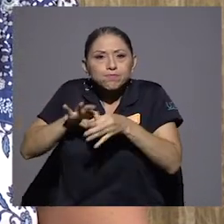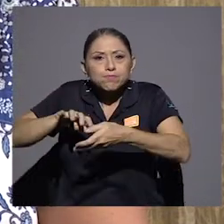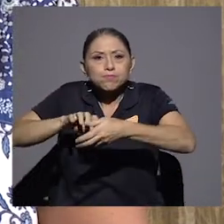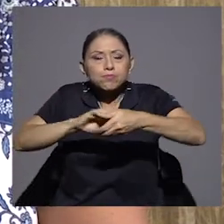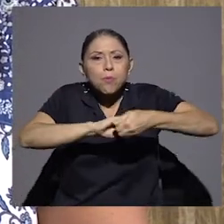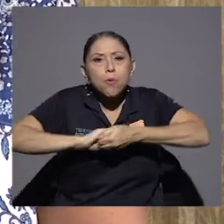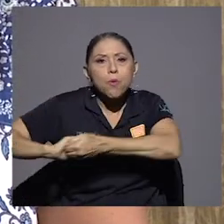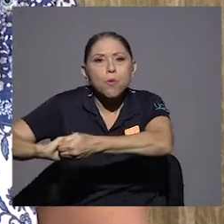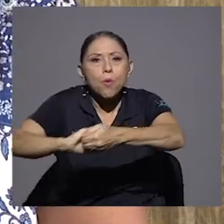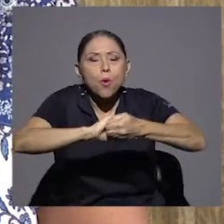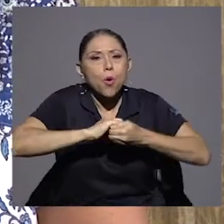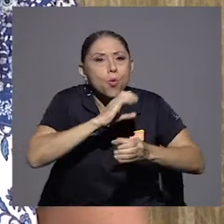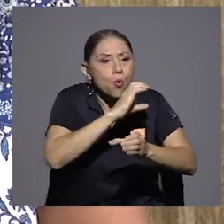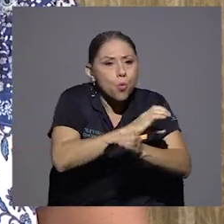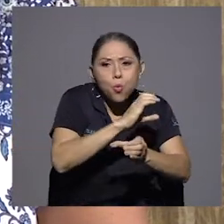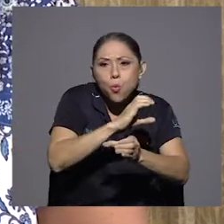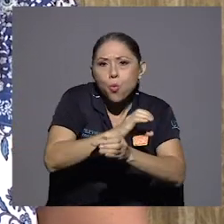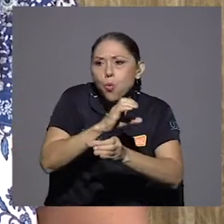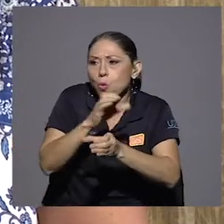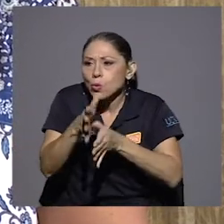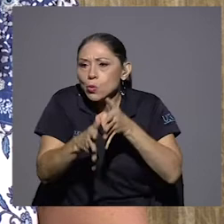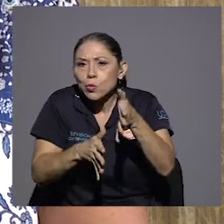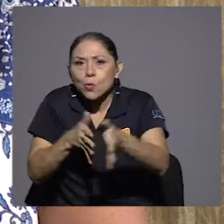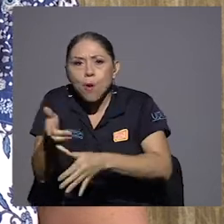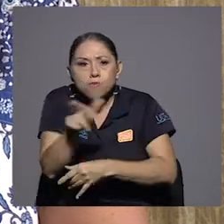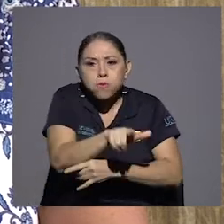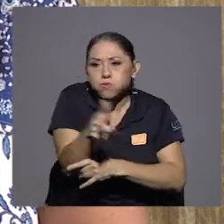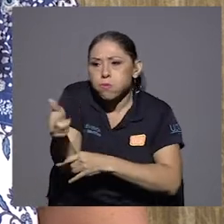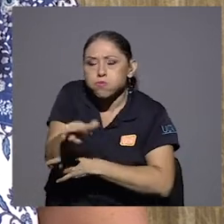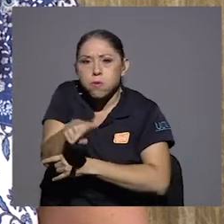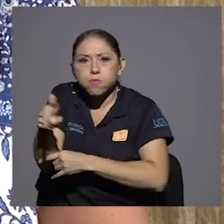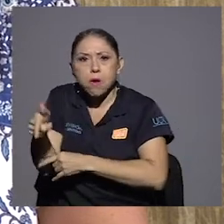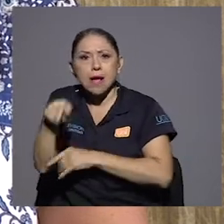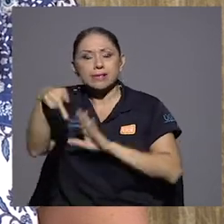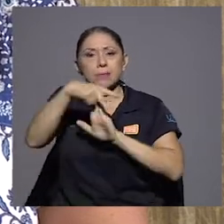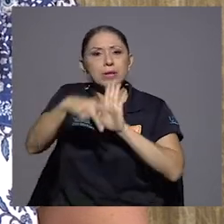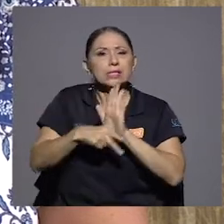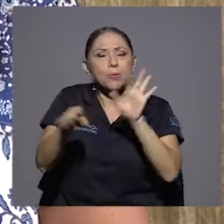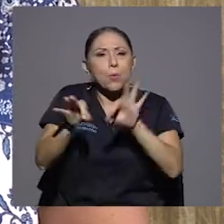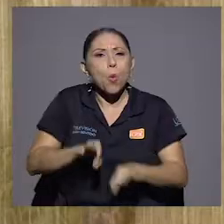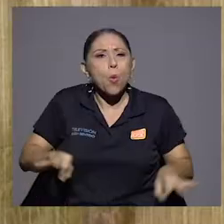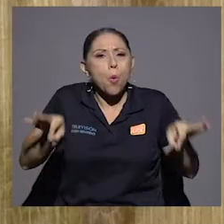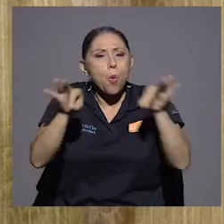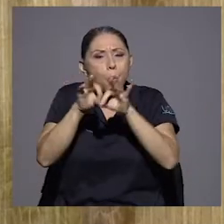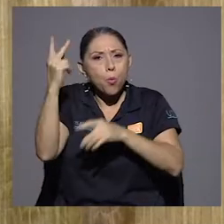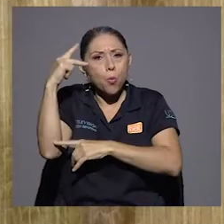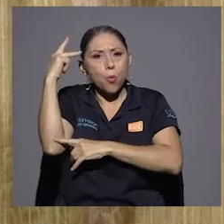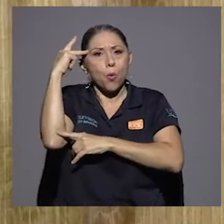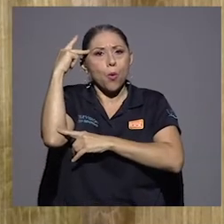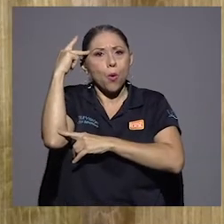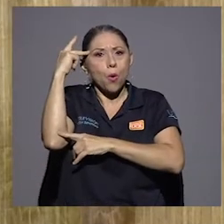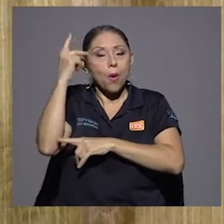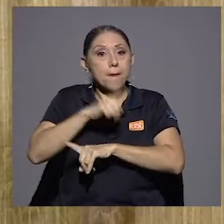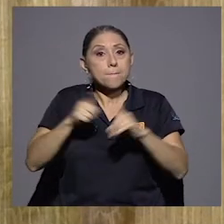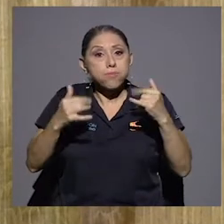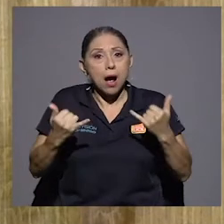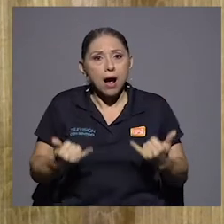la política se vuelve algo tan necesario, doña María de Rosario. Y que hoy por hoy